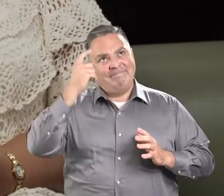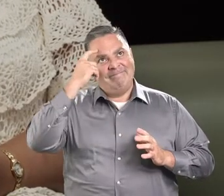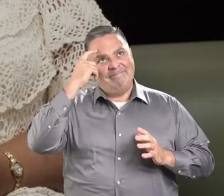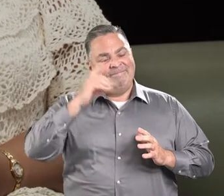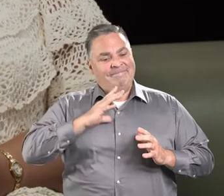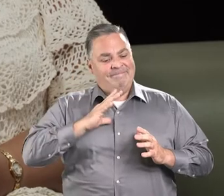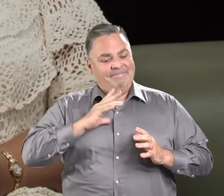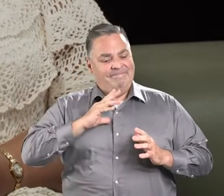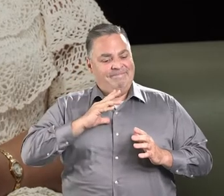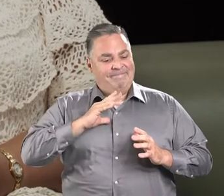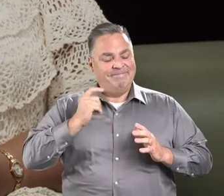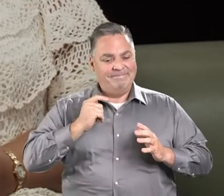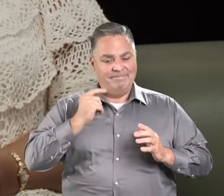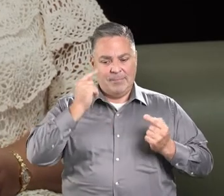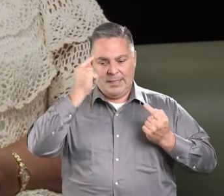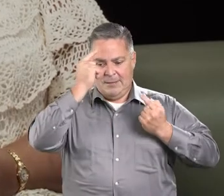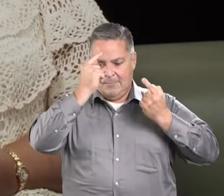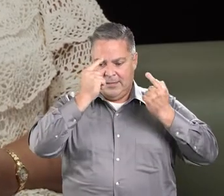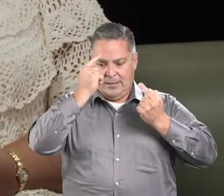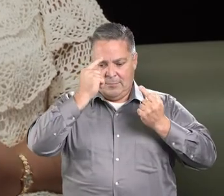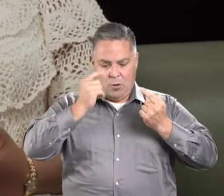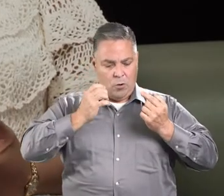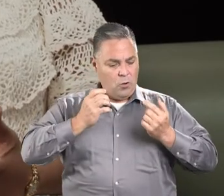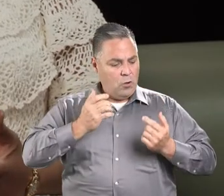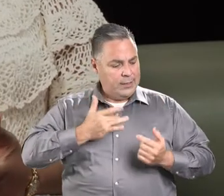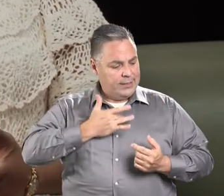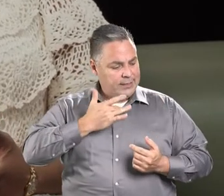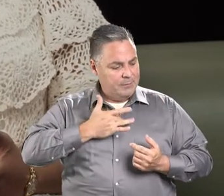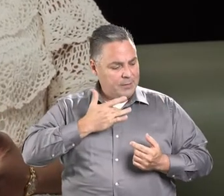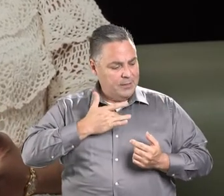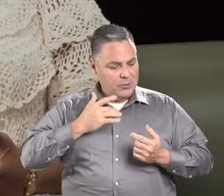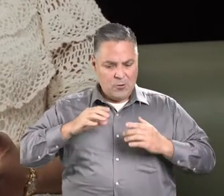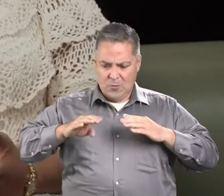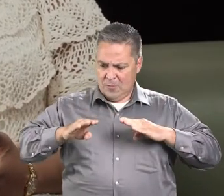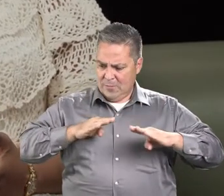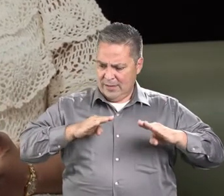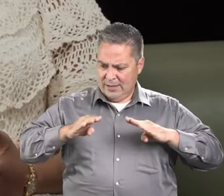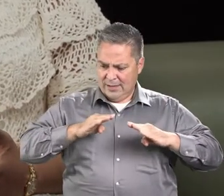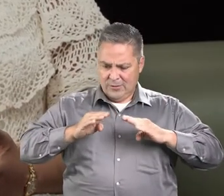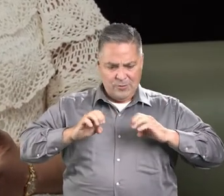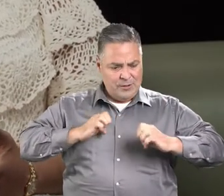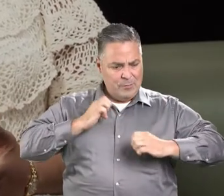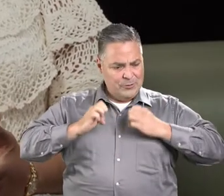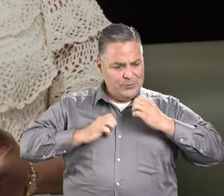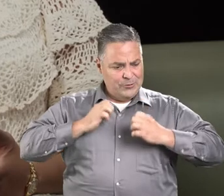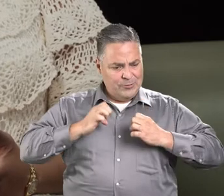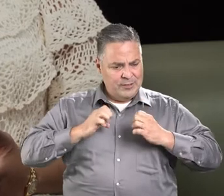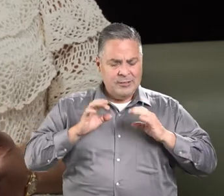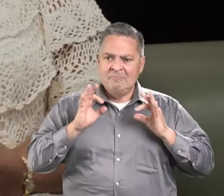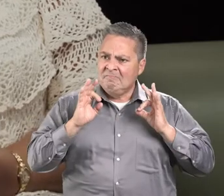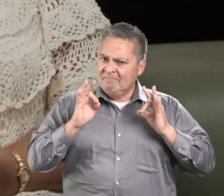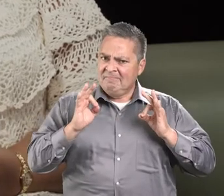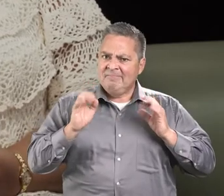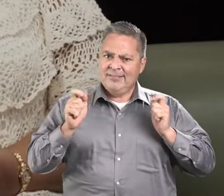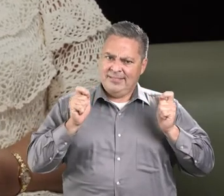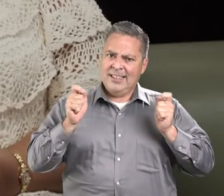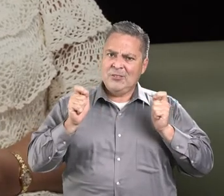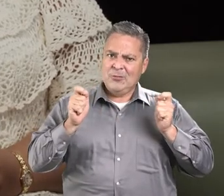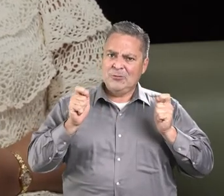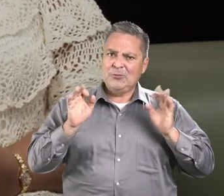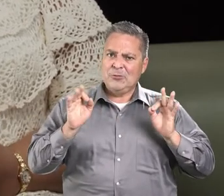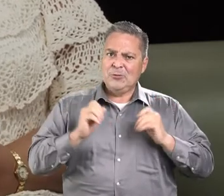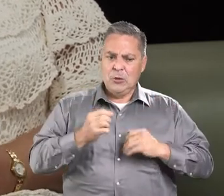adecuado de nuestros pensamientos, sentimientos, de nuestro comportamiento, donde somos productivos, donde estamos